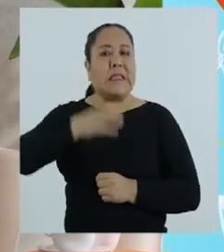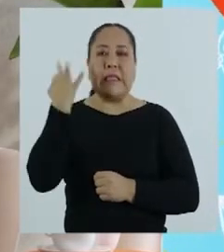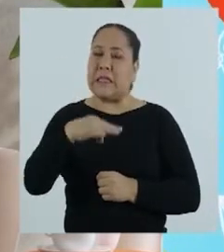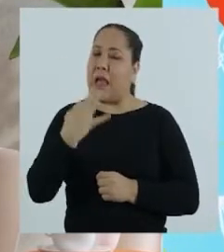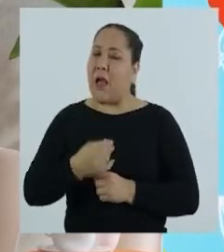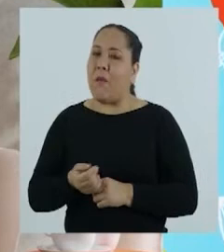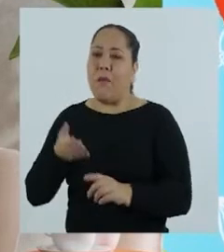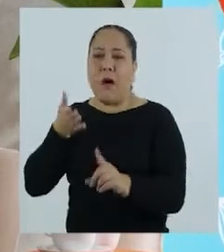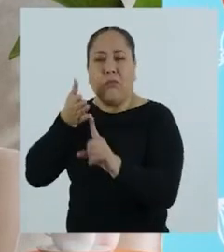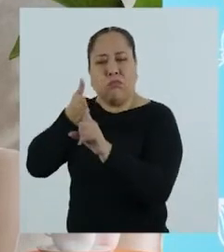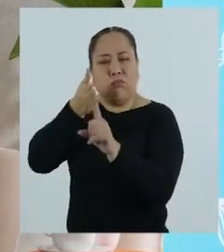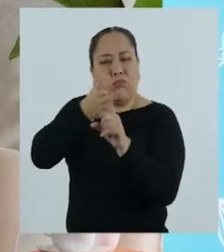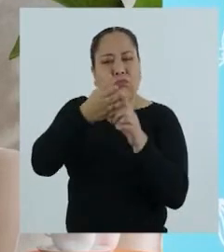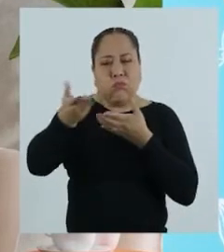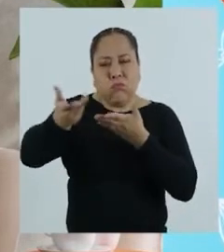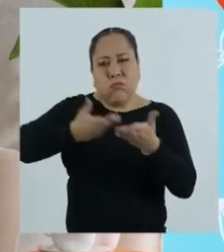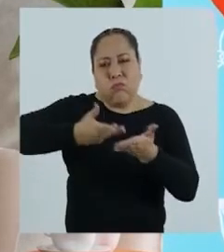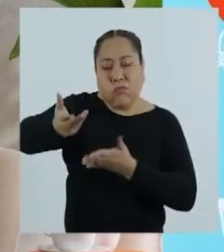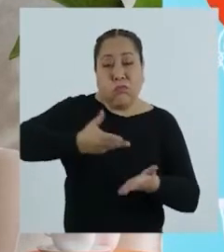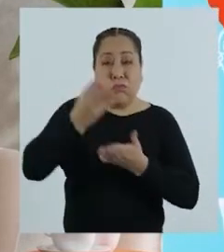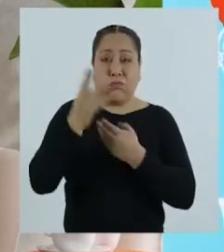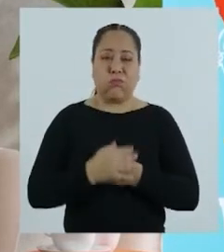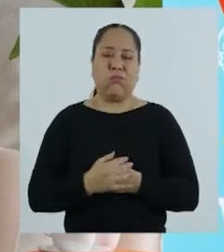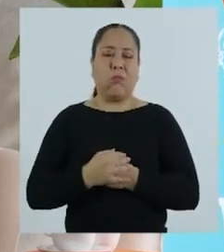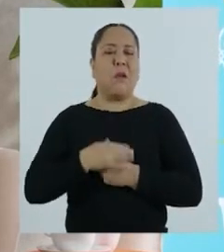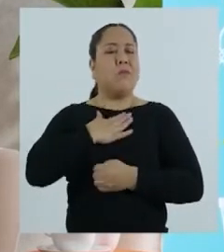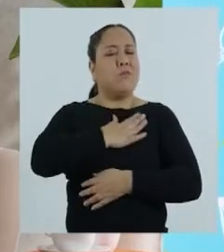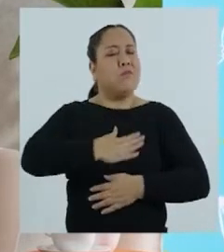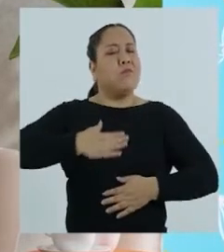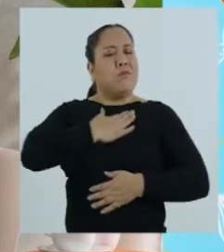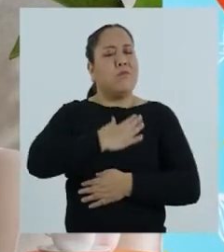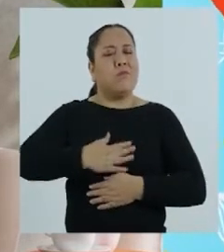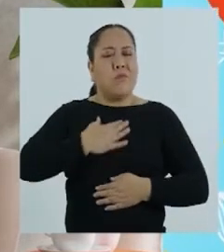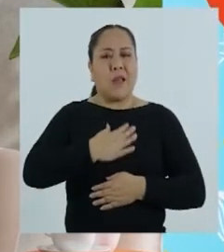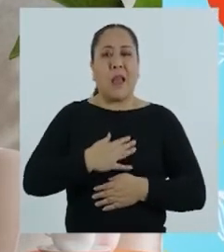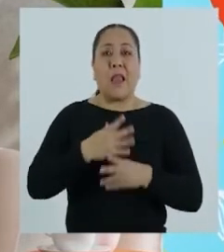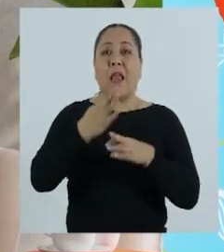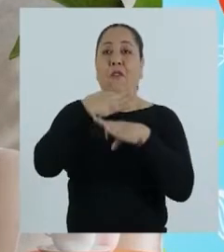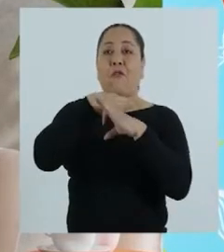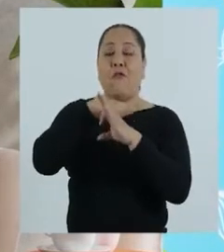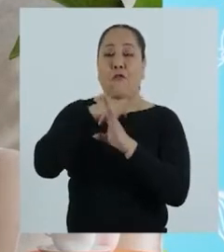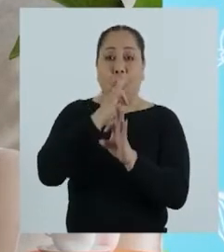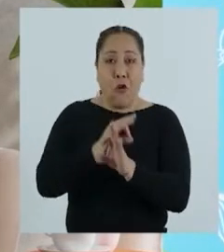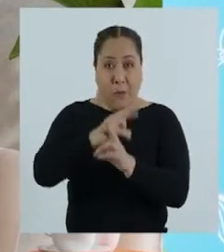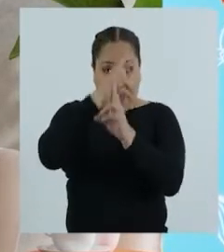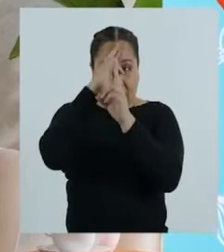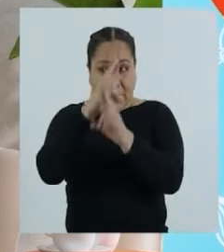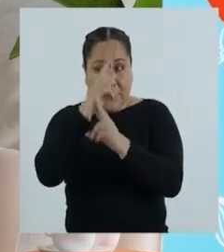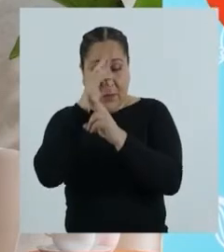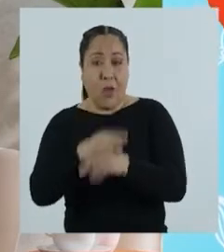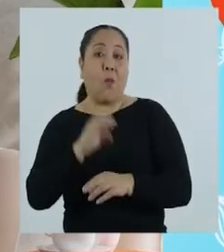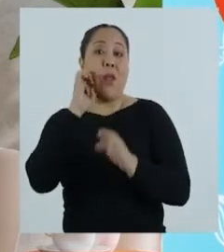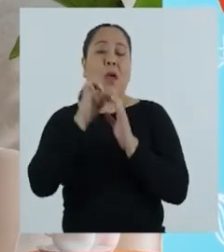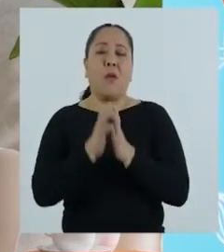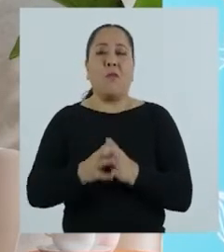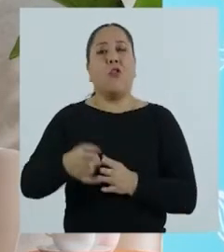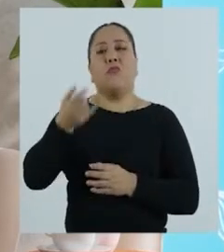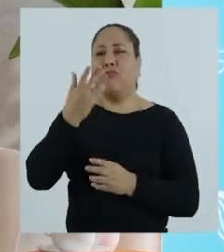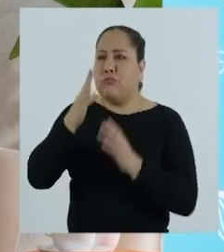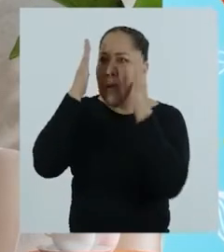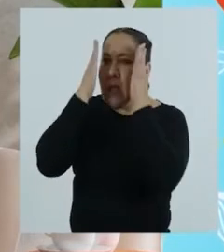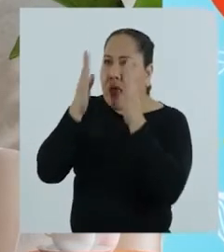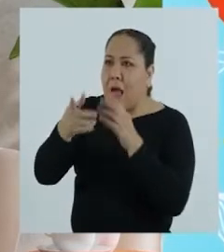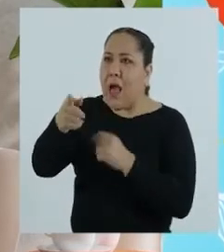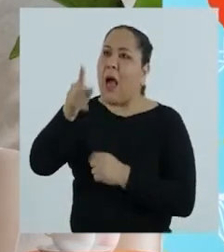darse en todo tipo de relación en la que prime la cordialidad y las expresiones de respeto, como atender